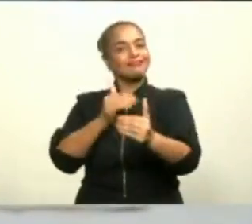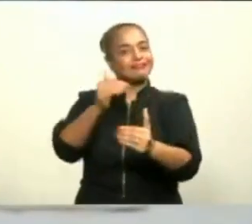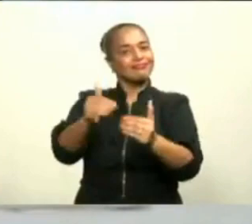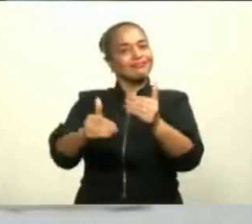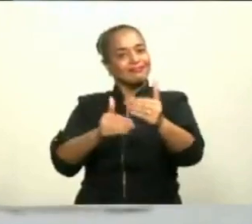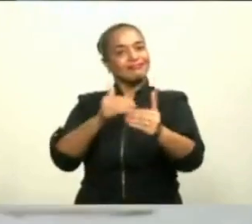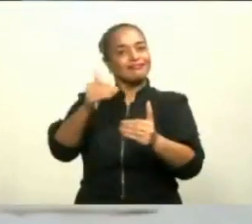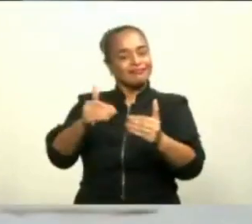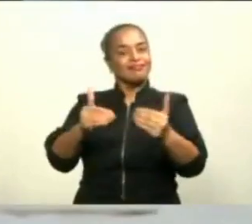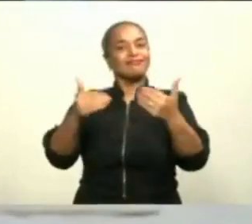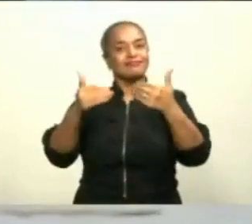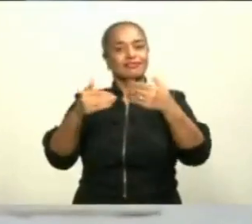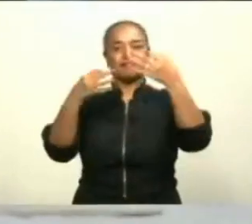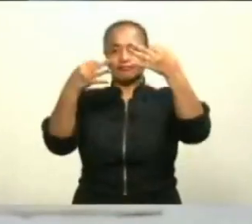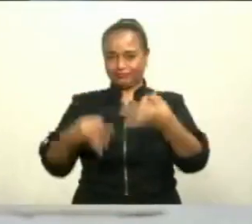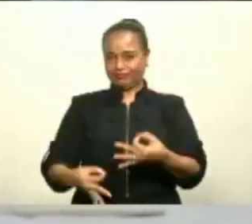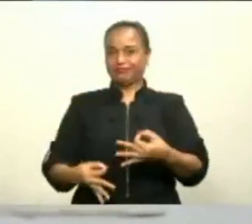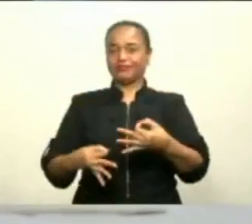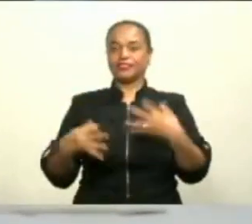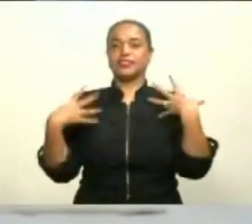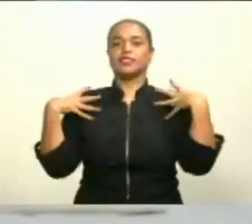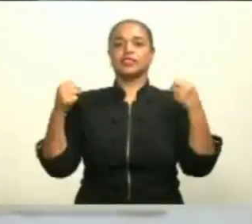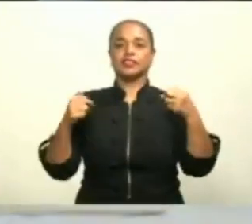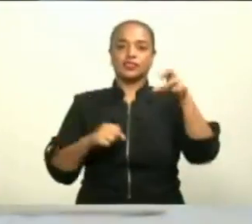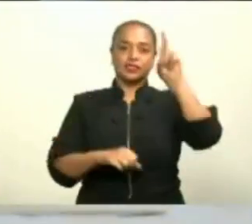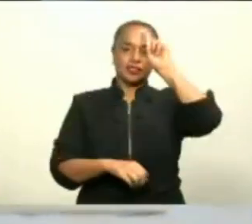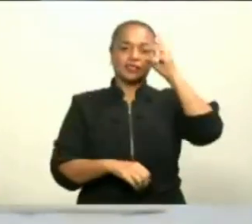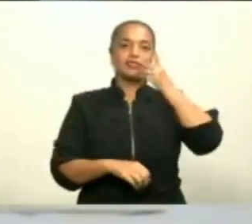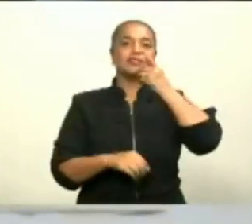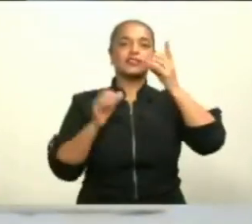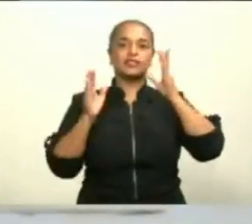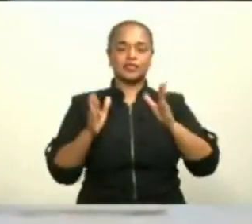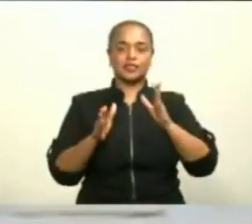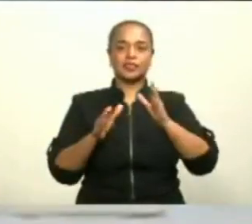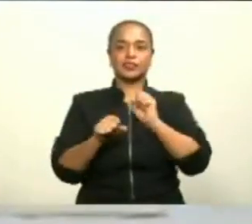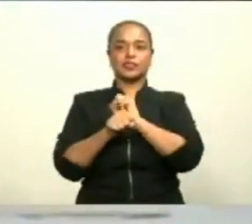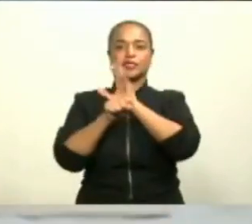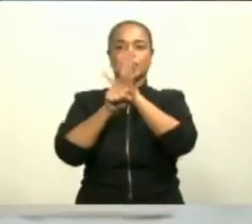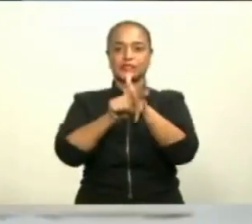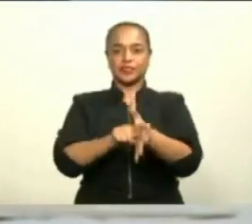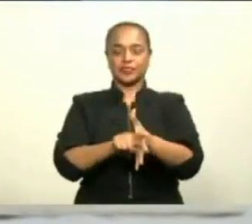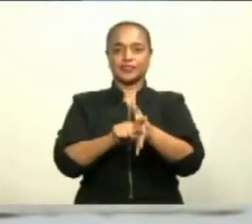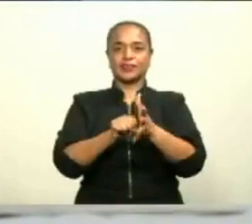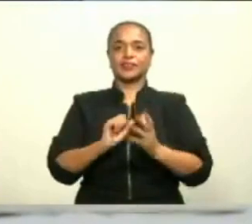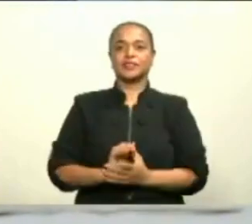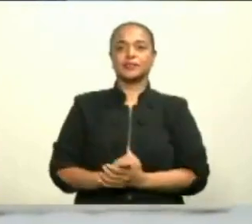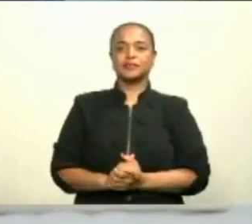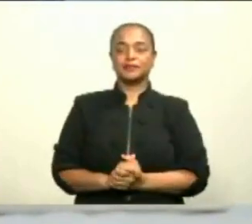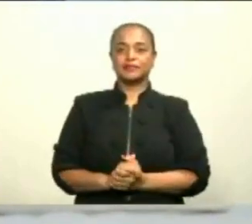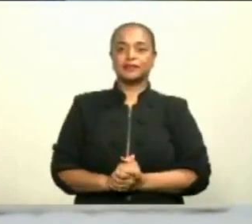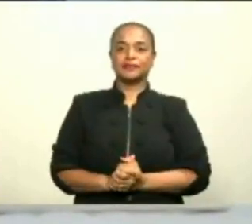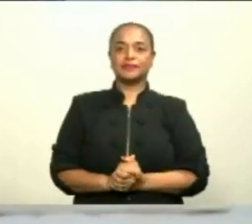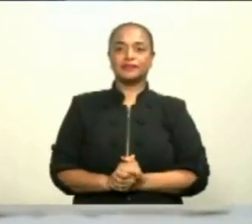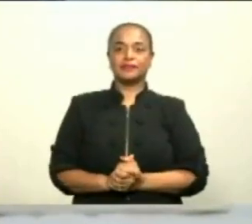garantizar la salud de los dominicanos y las dominicanas en el marco de la pandemia del COVID-19.